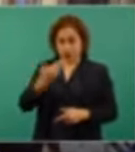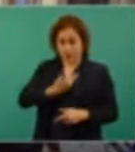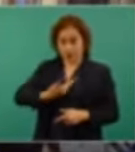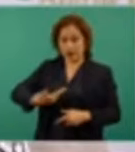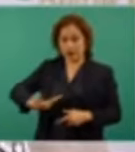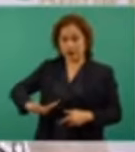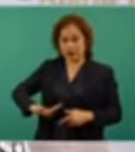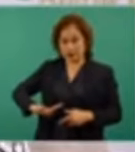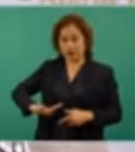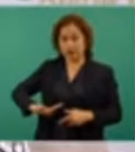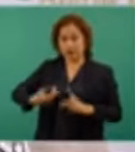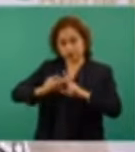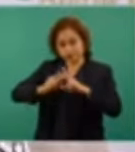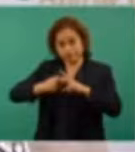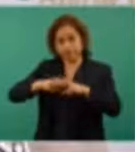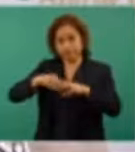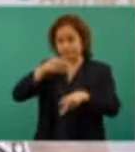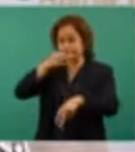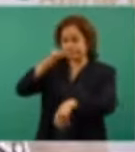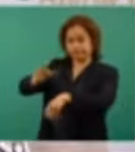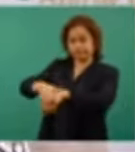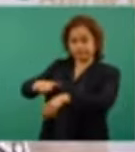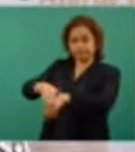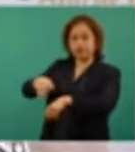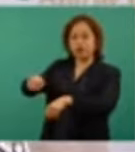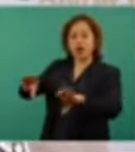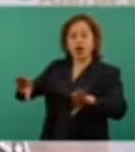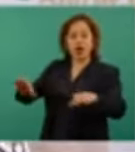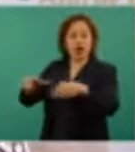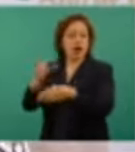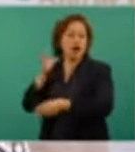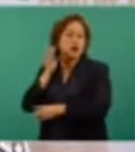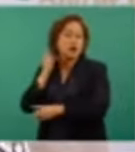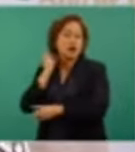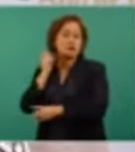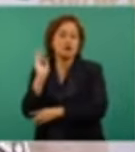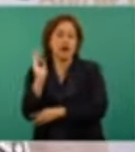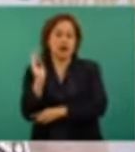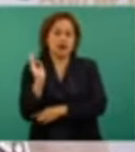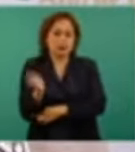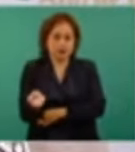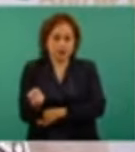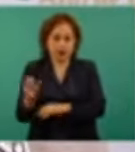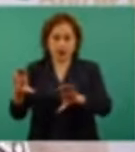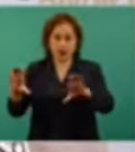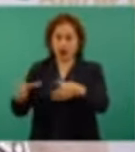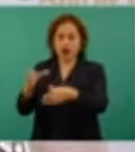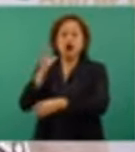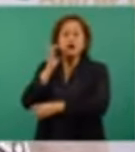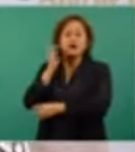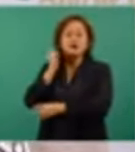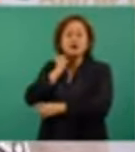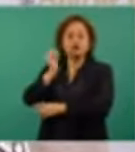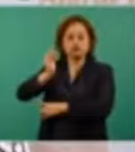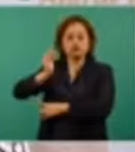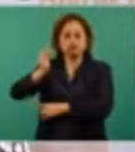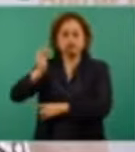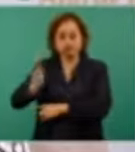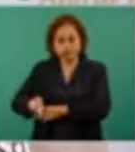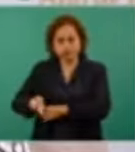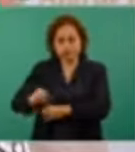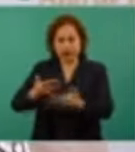y que fue aprobada por la Cámara de Diputados, por la Cámara de Senadores, la campaña ha sido